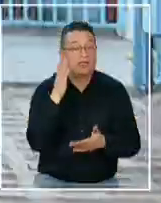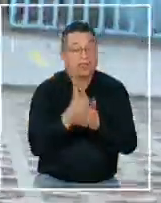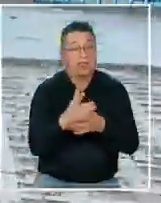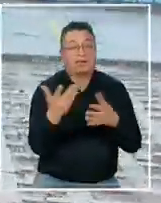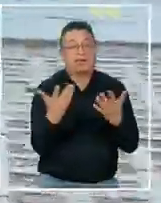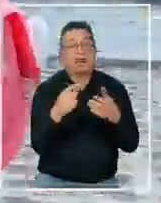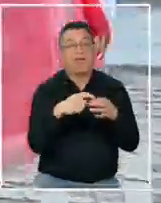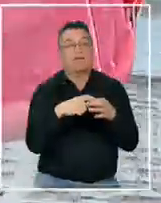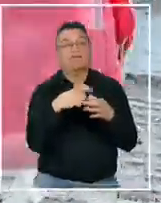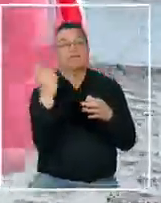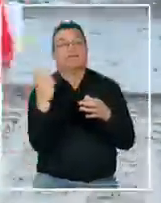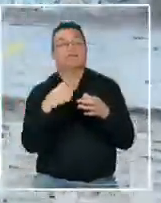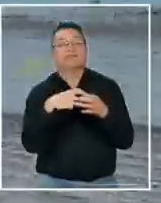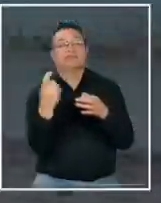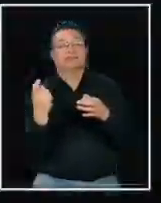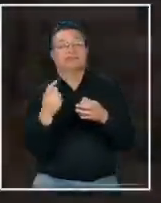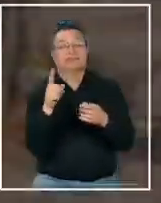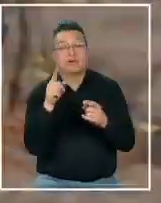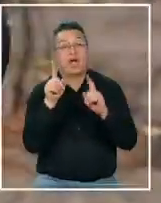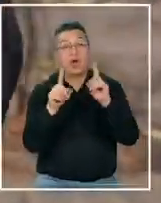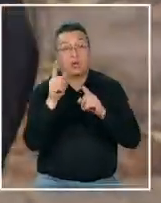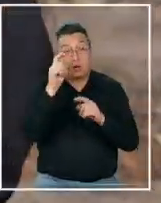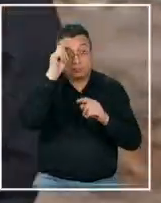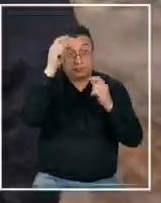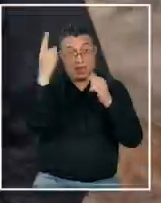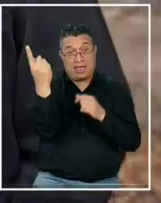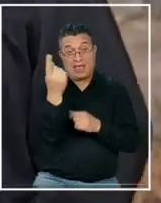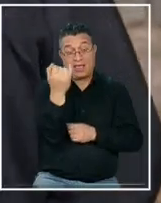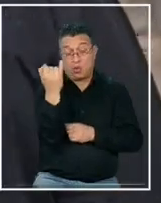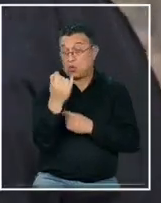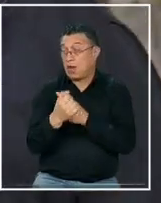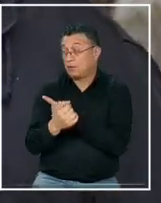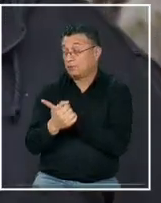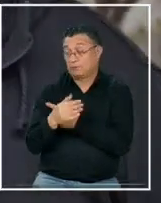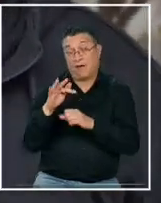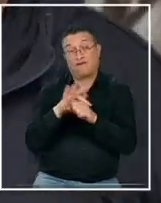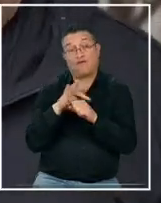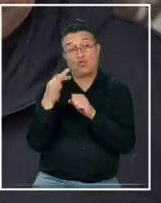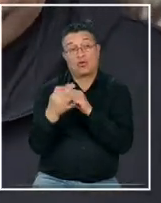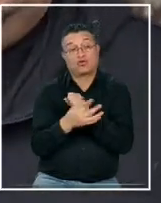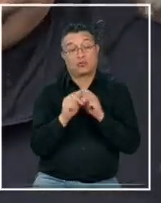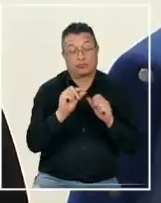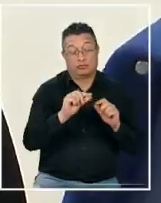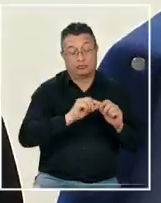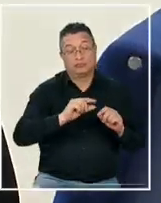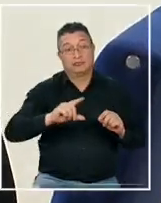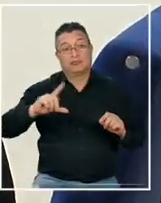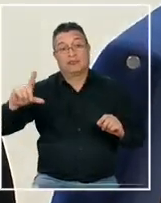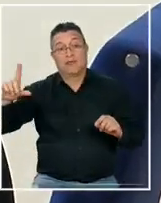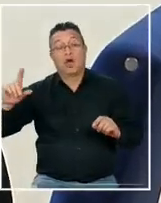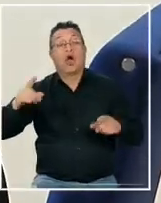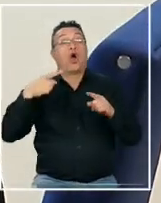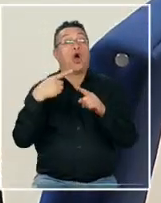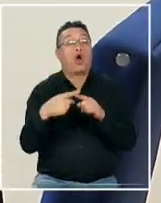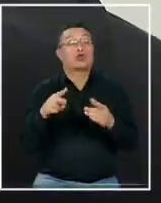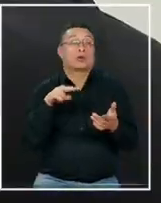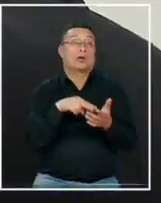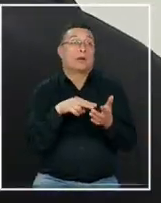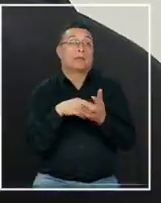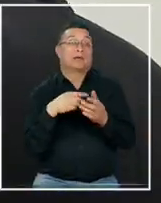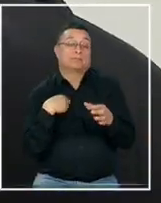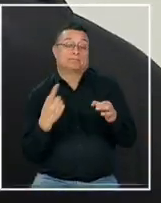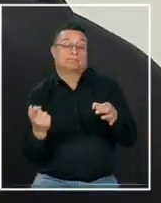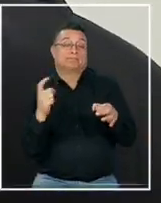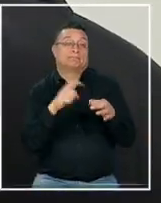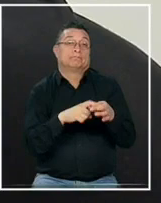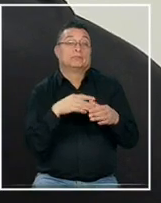sistema escolar algunos acceden a iniciativas individuales como la fundación de Sara que de a poco ha ido creciendo otros siguen esperando un cupo